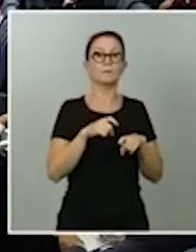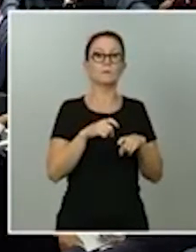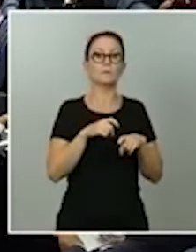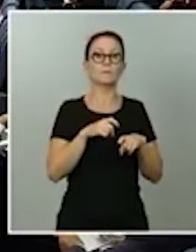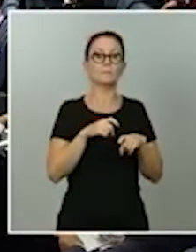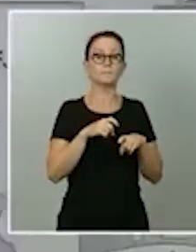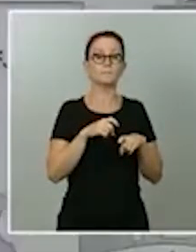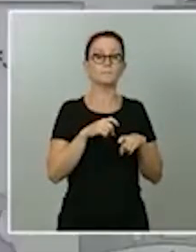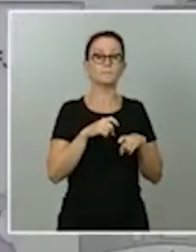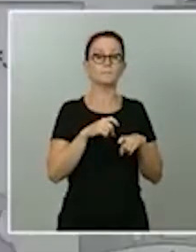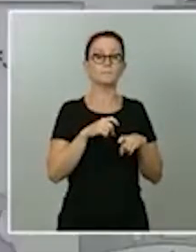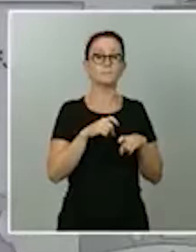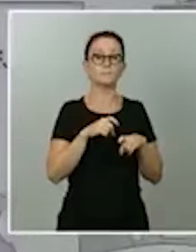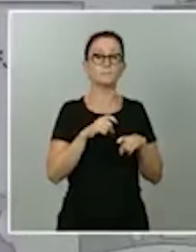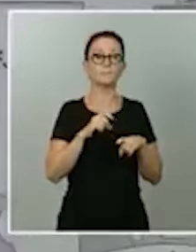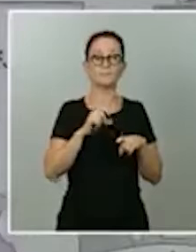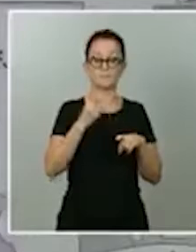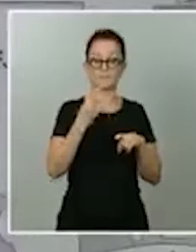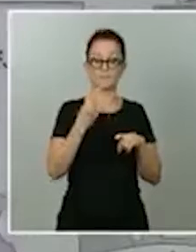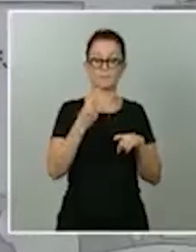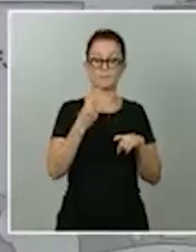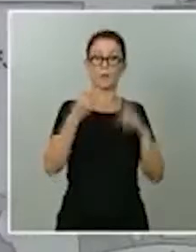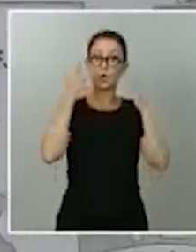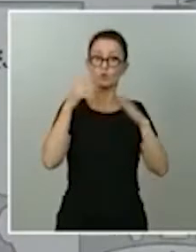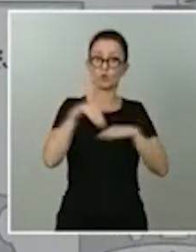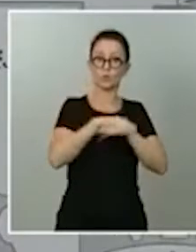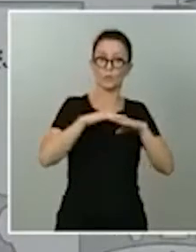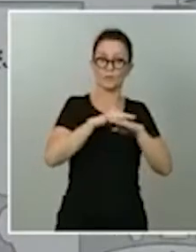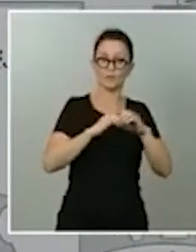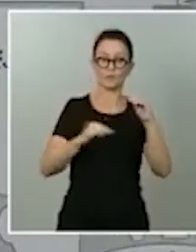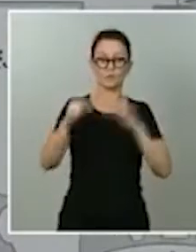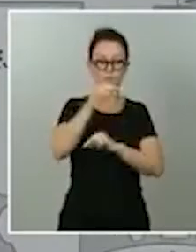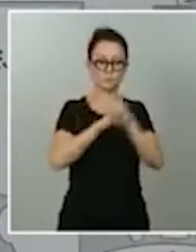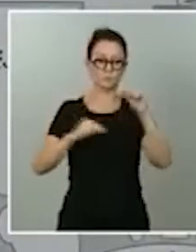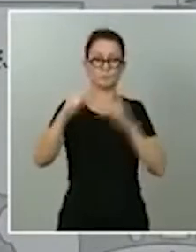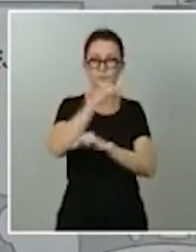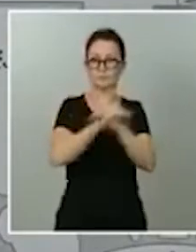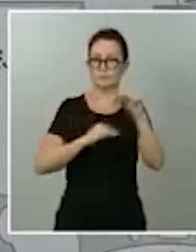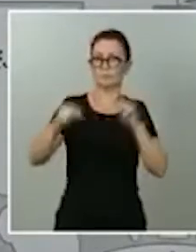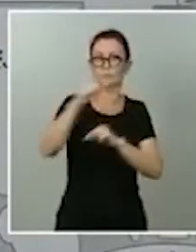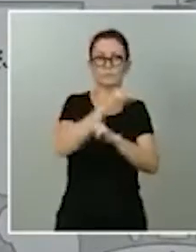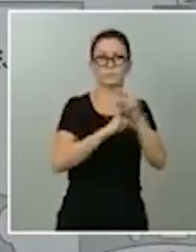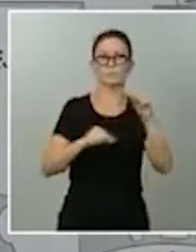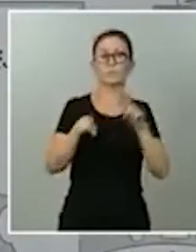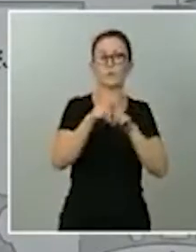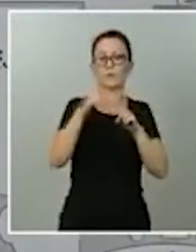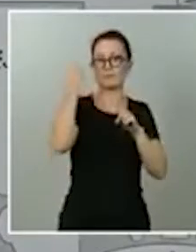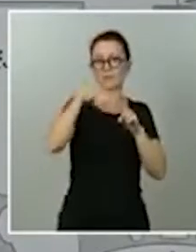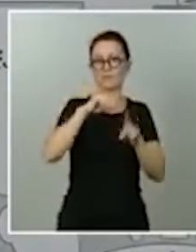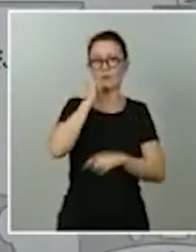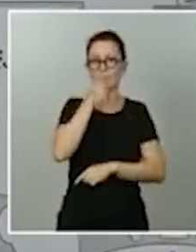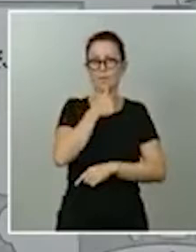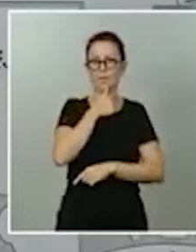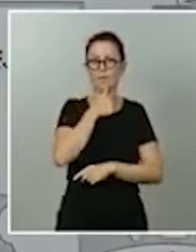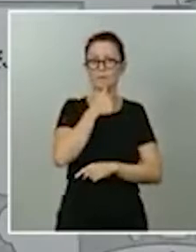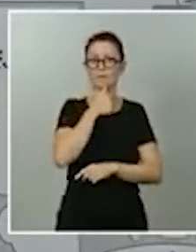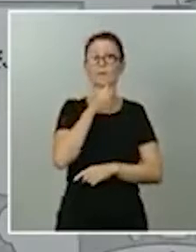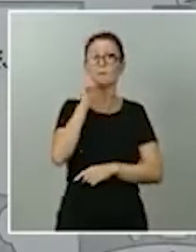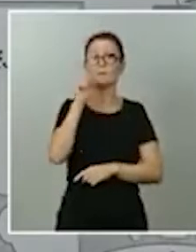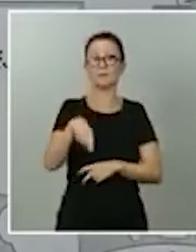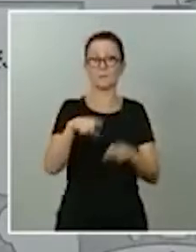las deliberaciones del Consejo de Ministros son, lógicamente, confidenciales, como ustedes saben. Y en segundo lugar, este es un gobierno, fíjense.